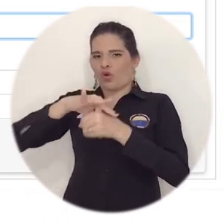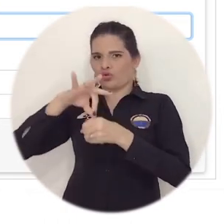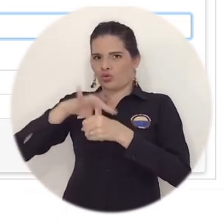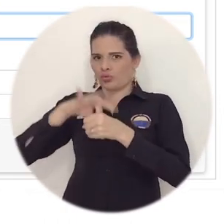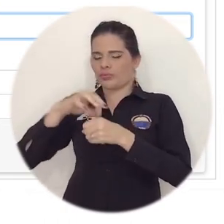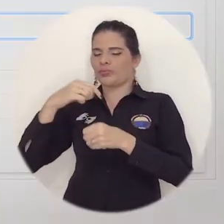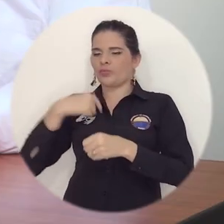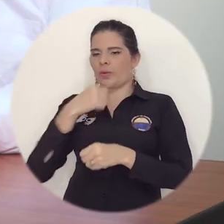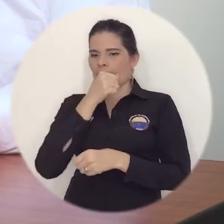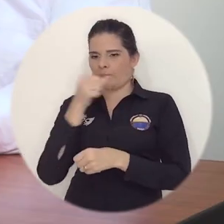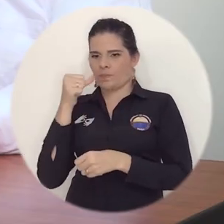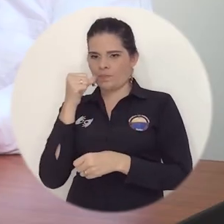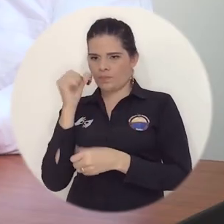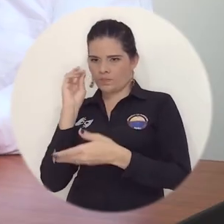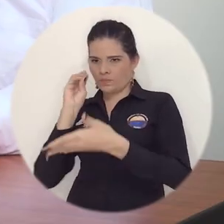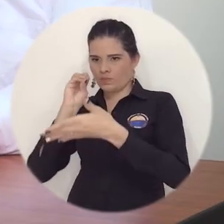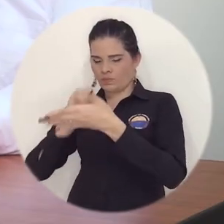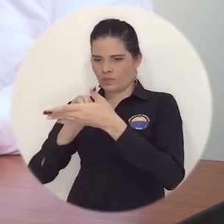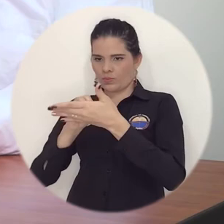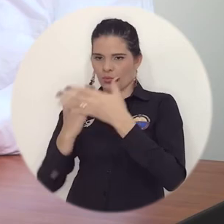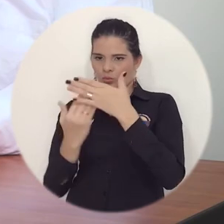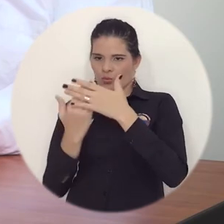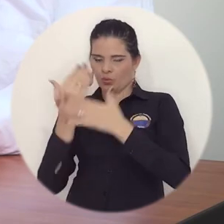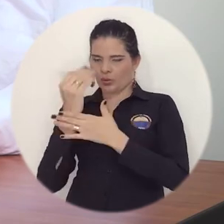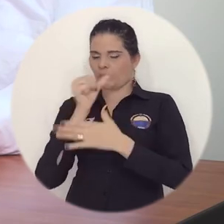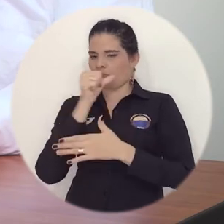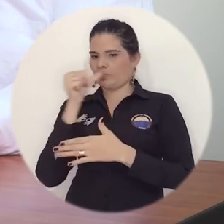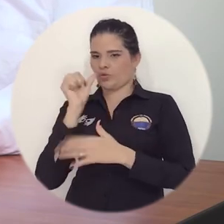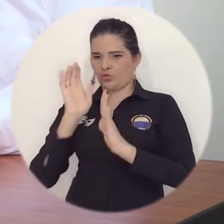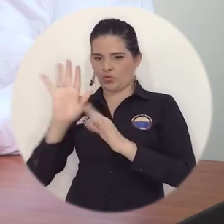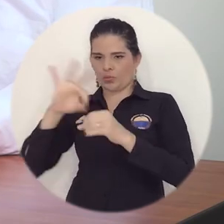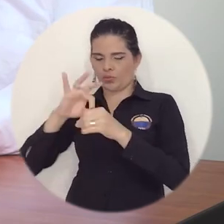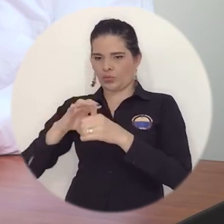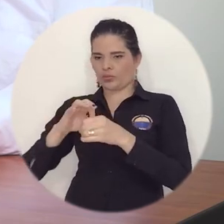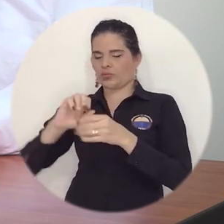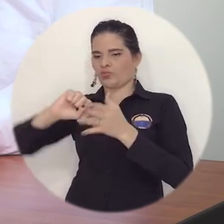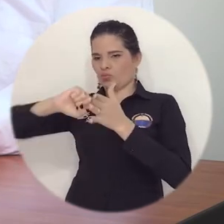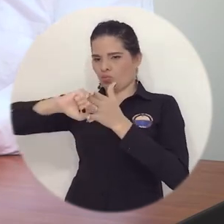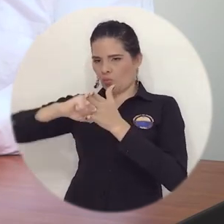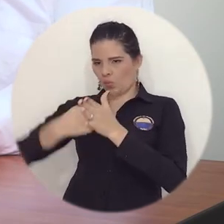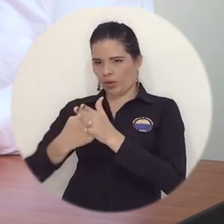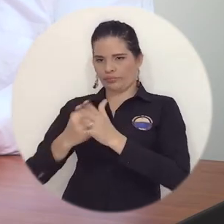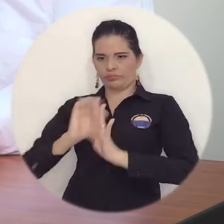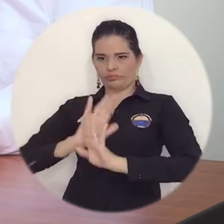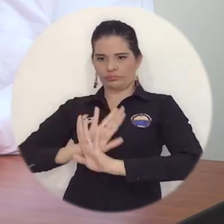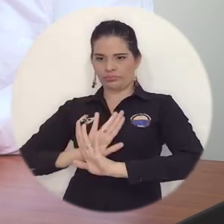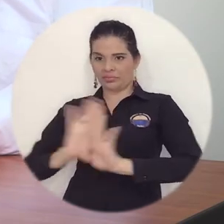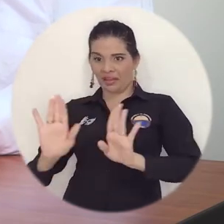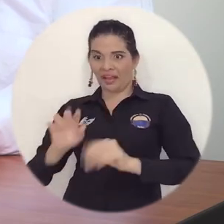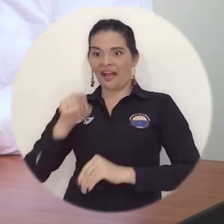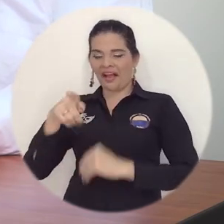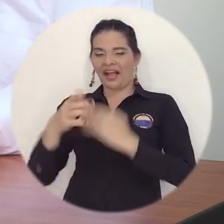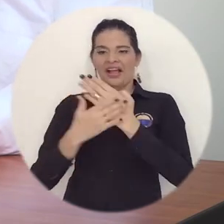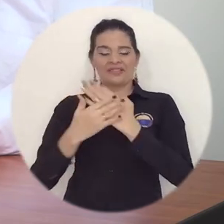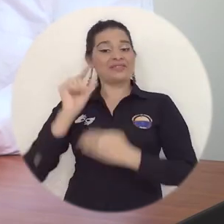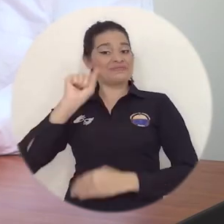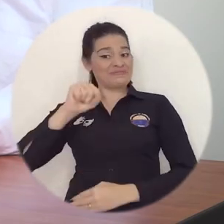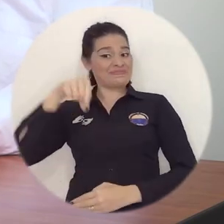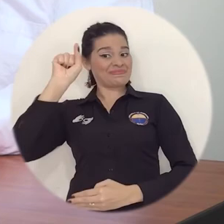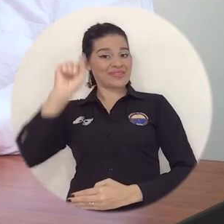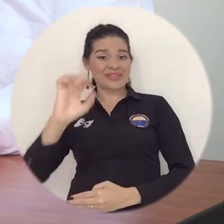la consulta electrónica. Al guardar la contraseña electrónica se encontrará un mensaje de éxito